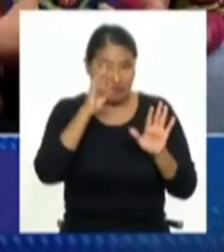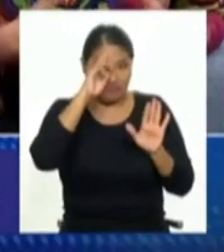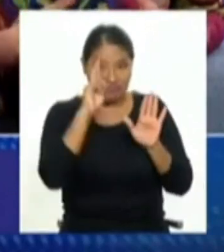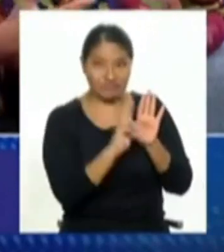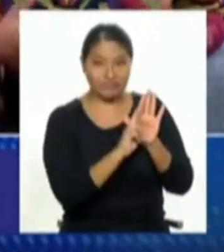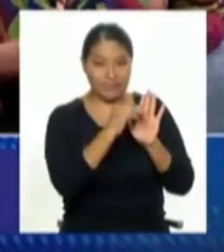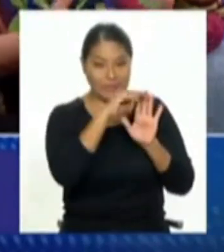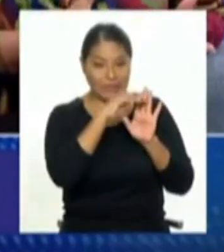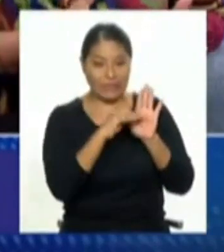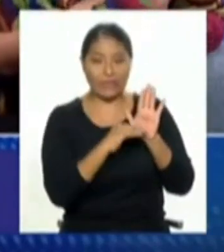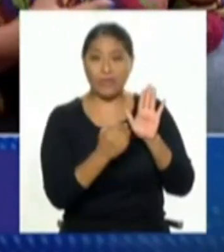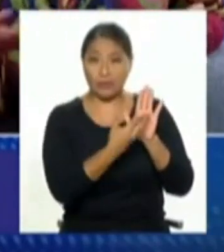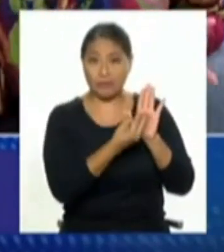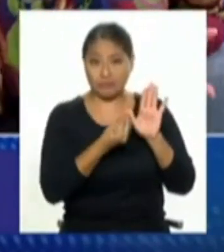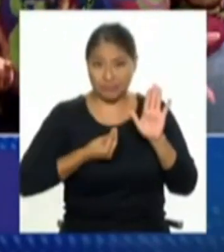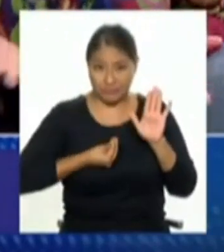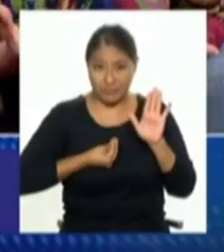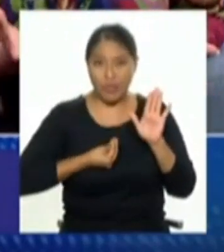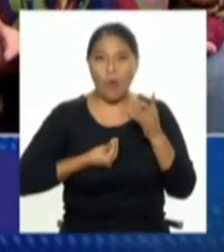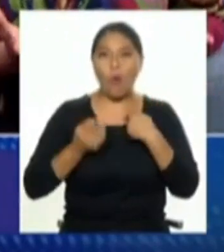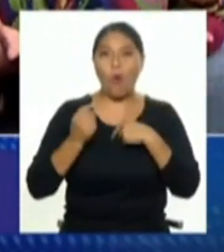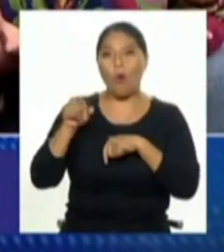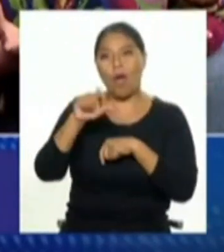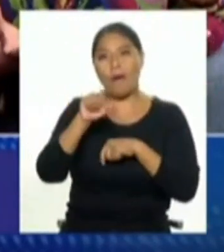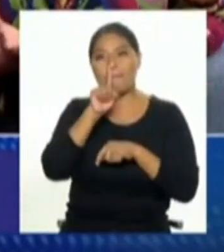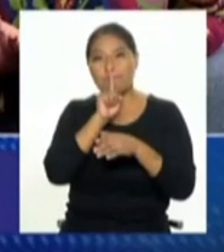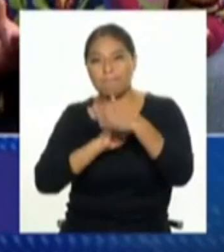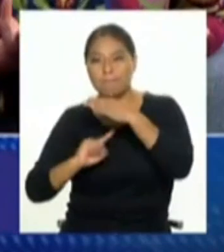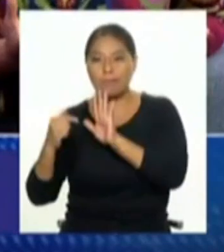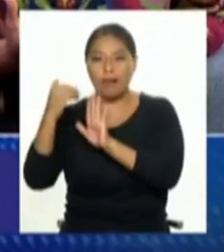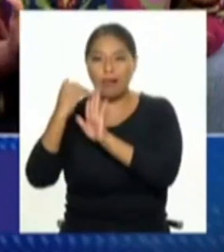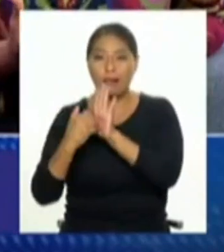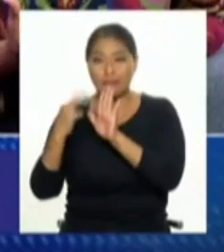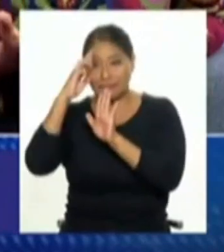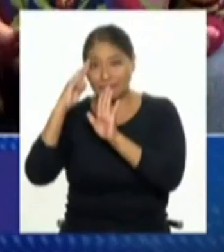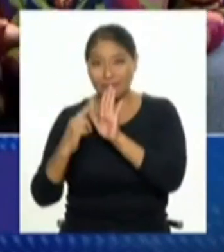definitivamente, si no hay este tipo de controles formales, menos los informales. Entonces, en verdad,